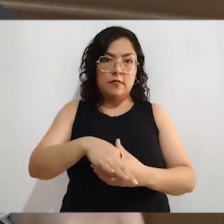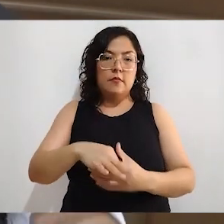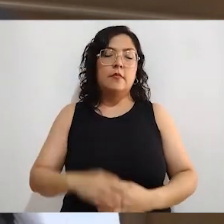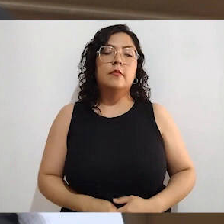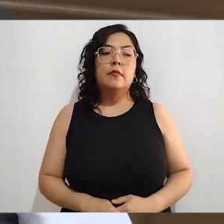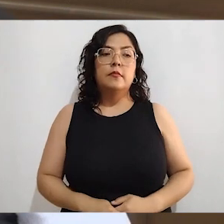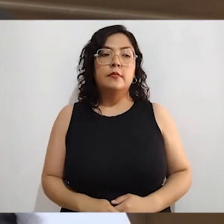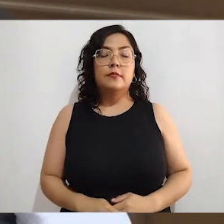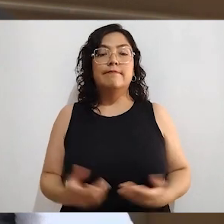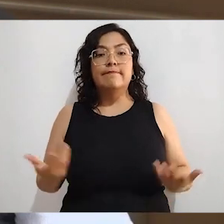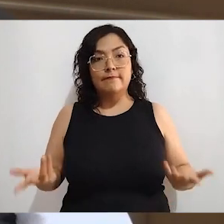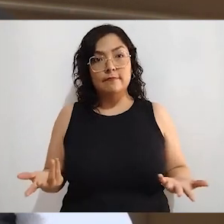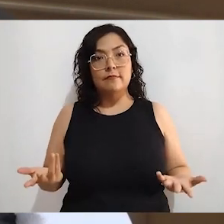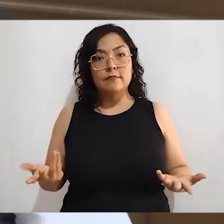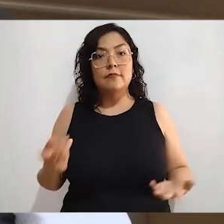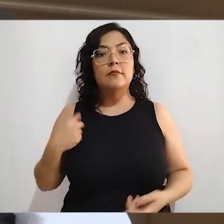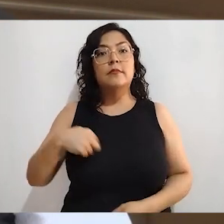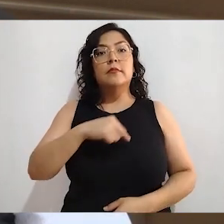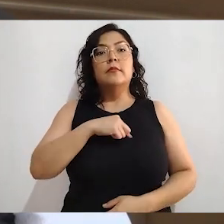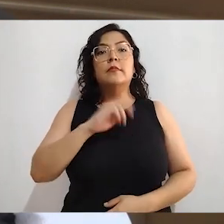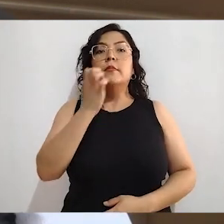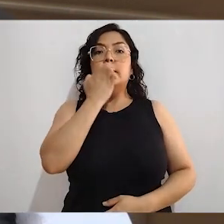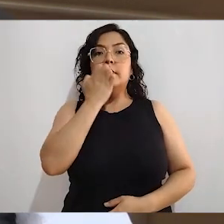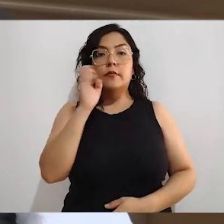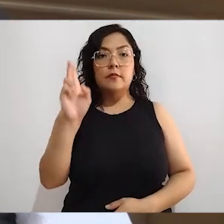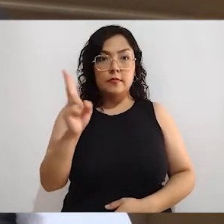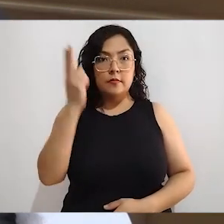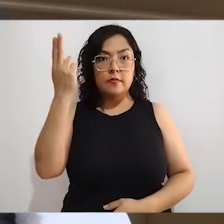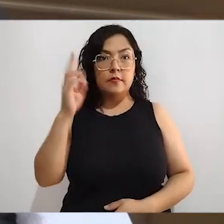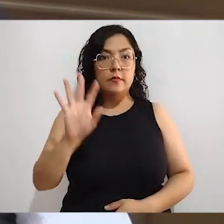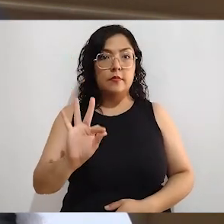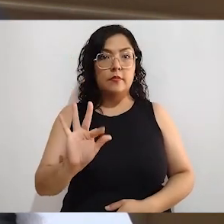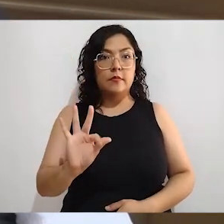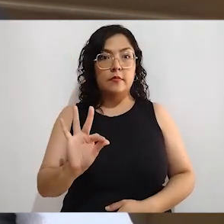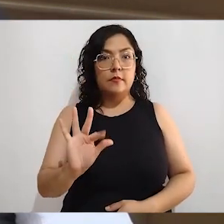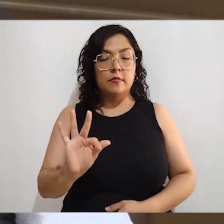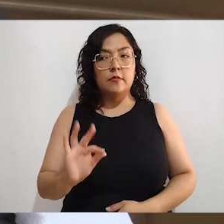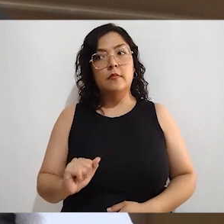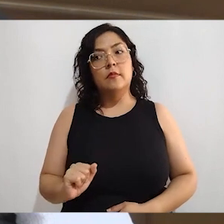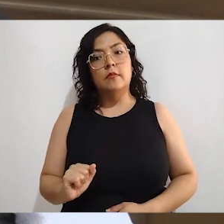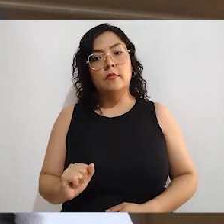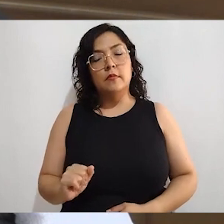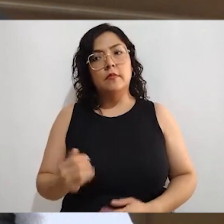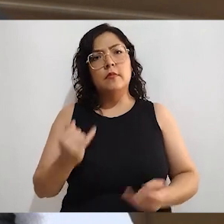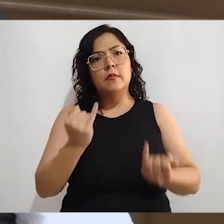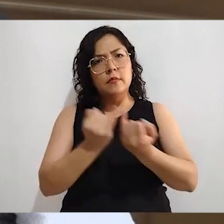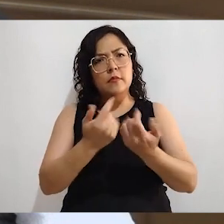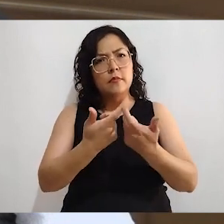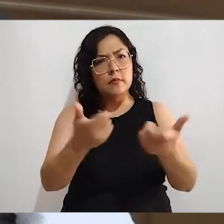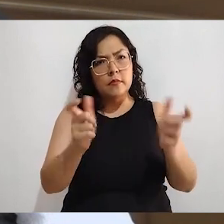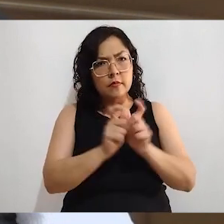comentaba que ya tenemos 40 universidades, organizaciones filantrópicas, clubes de servicio,